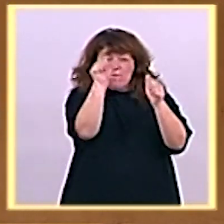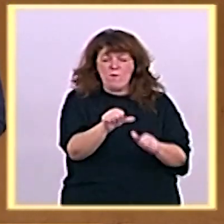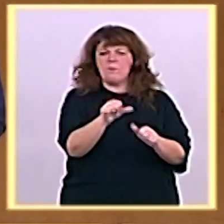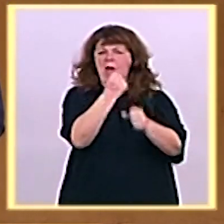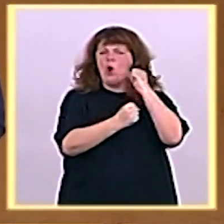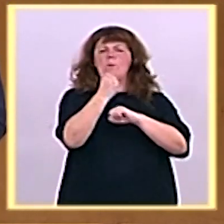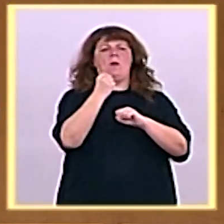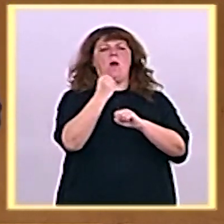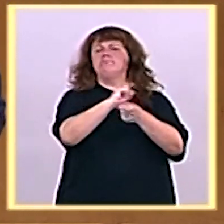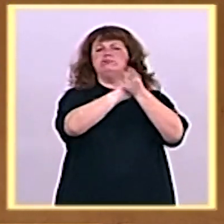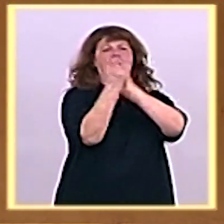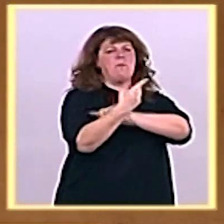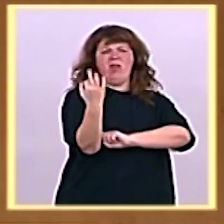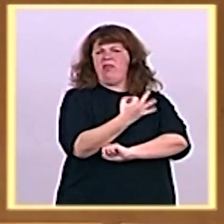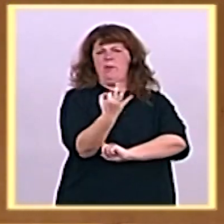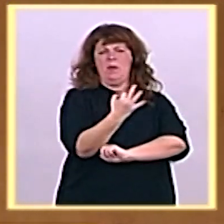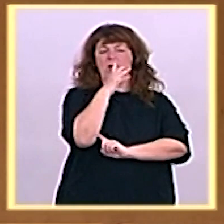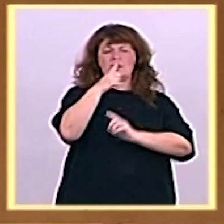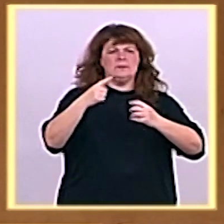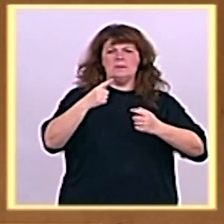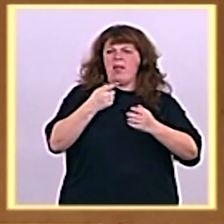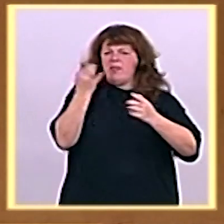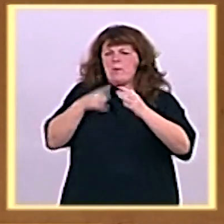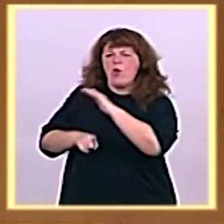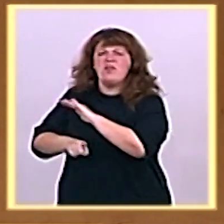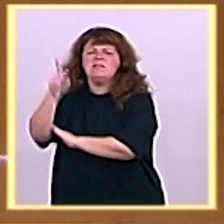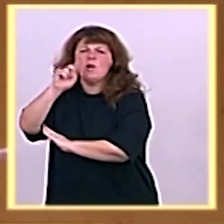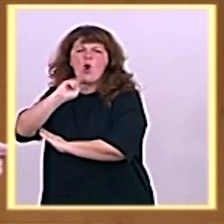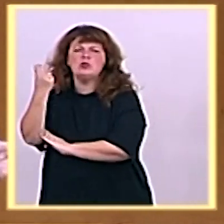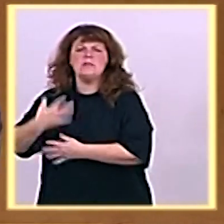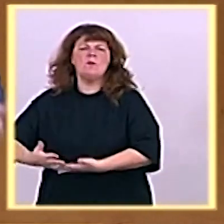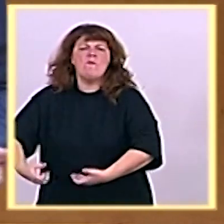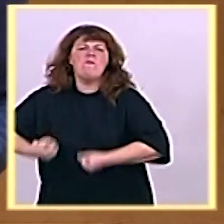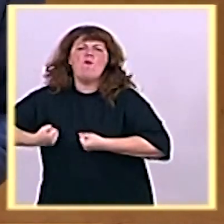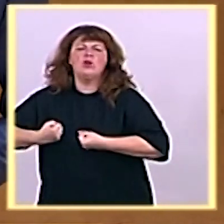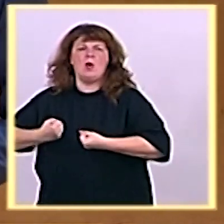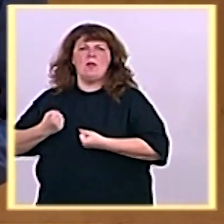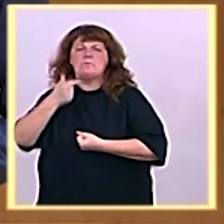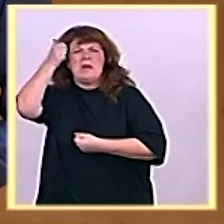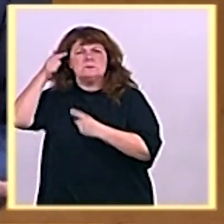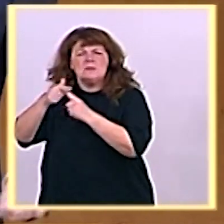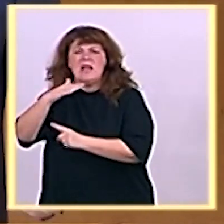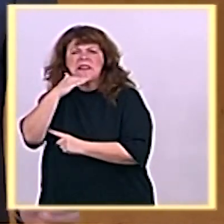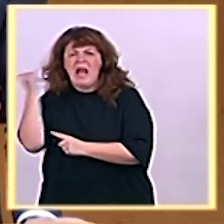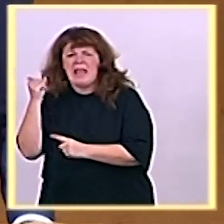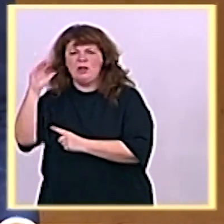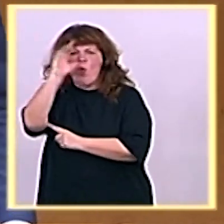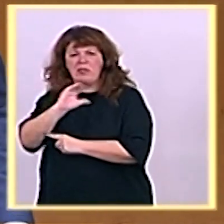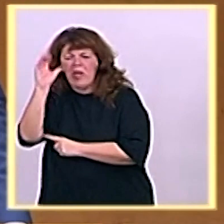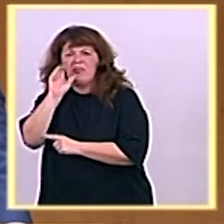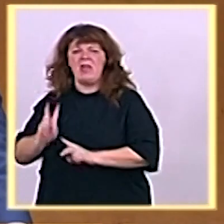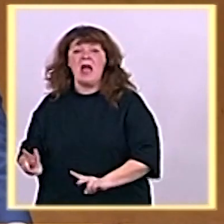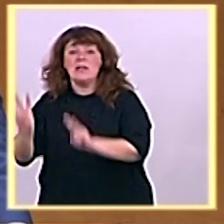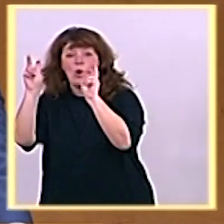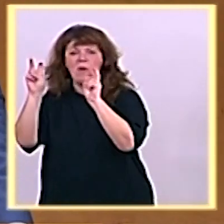tiene nuestro país y que se basen en el talento, en la ciencia, en la innovación, en la digitalización o en el menor precio